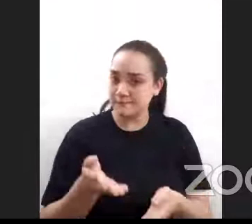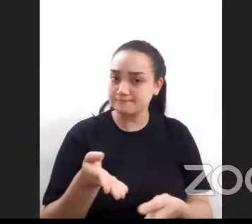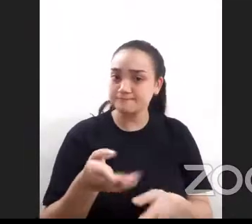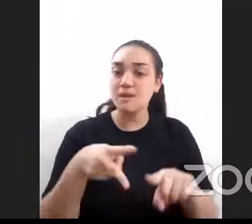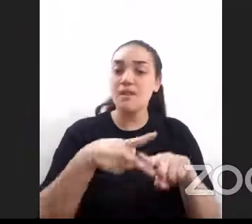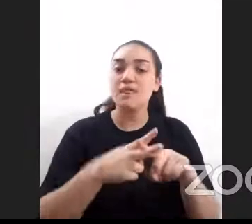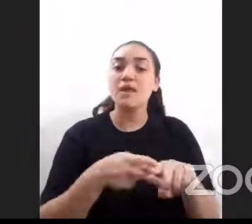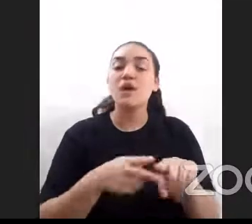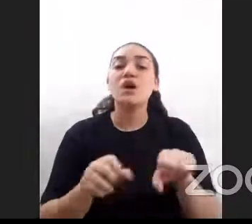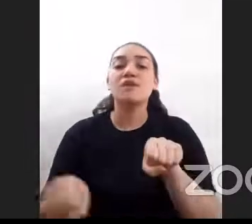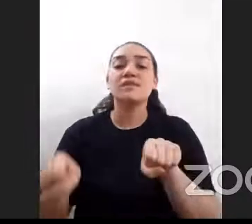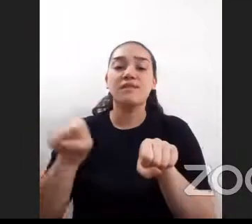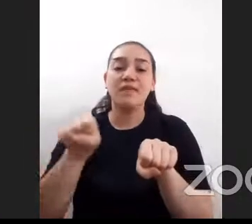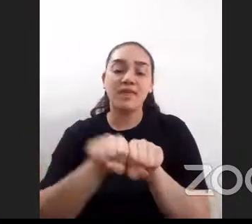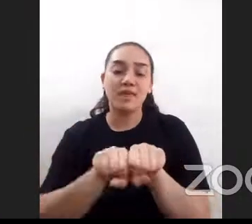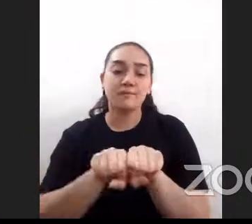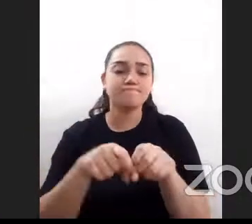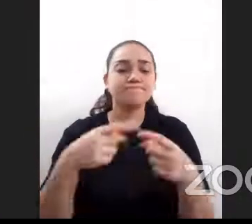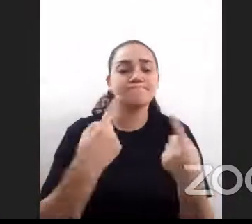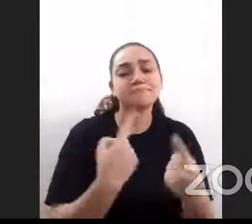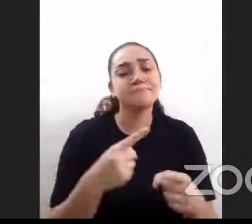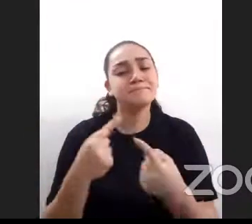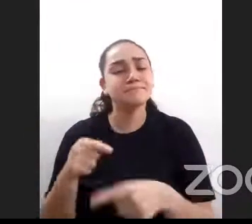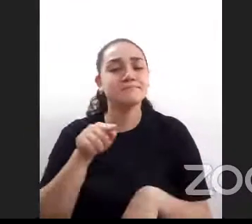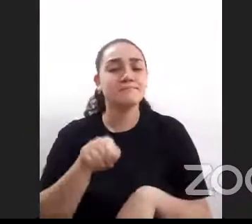alternativa para atender estas necesidades